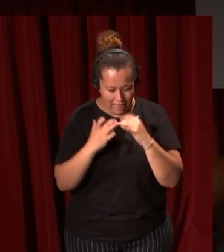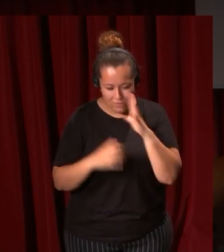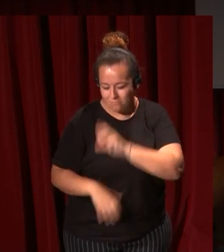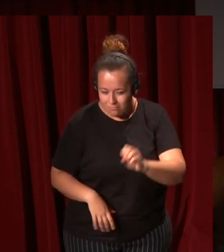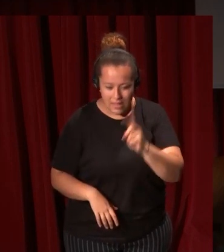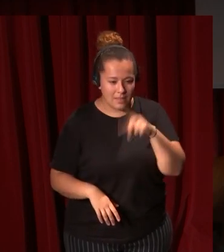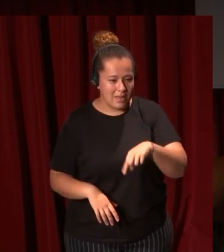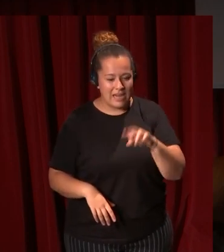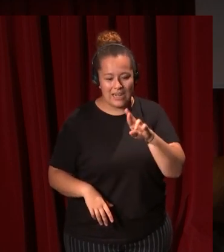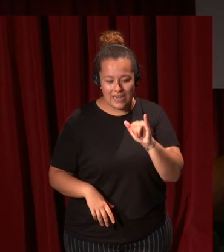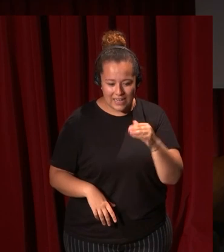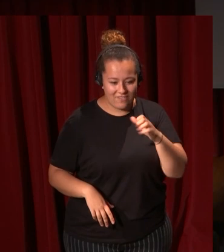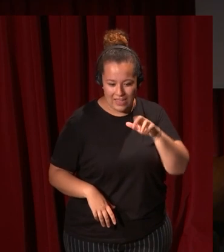Hals